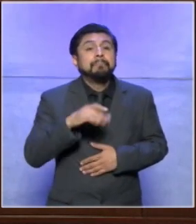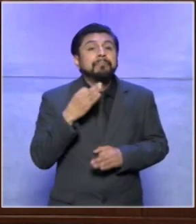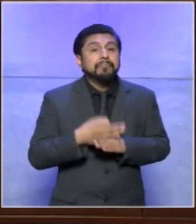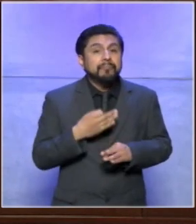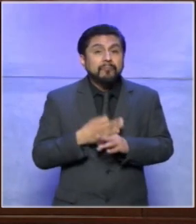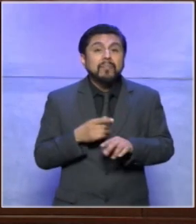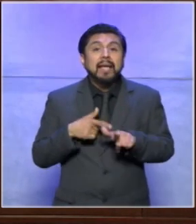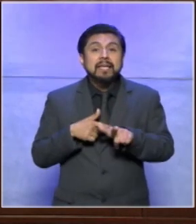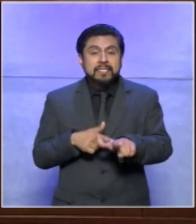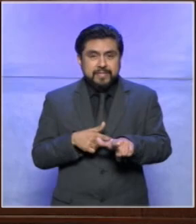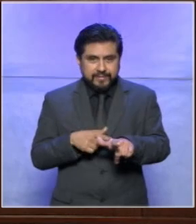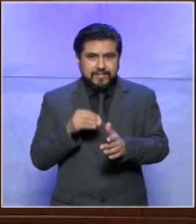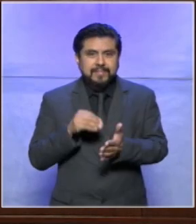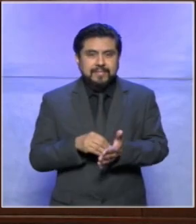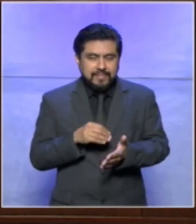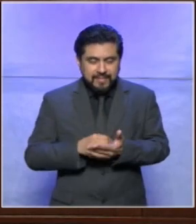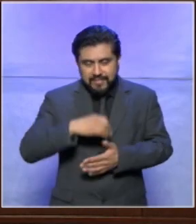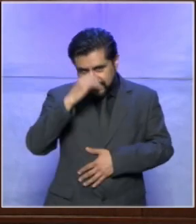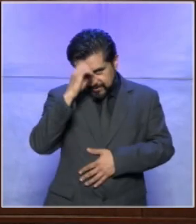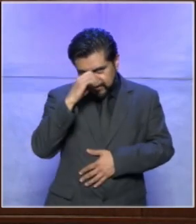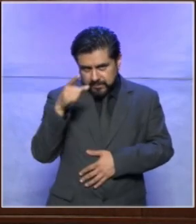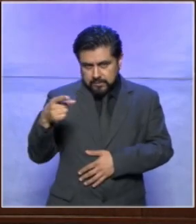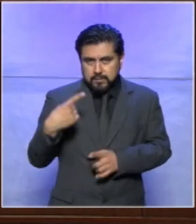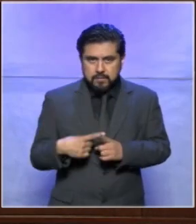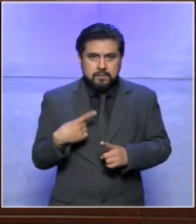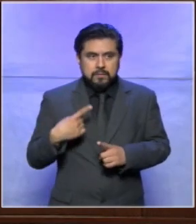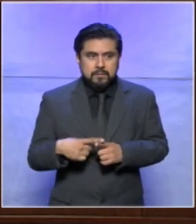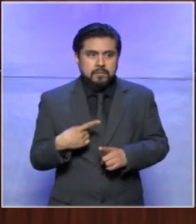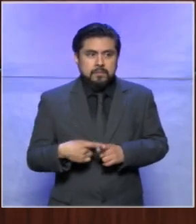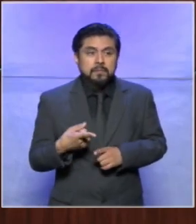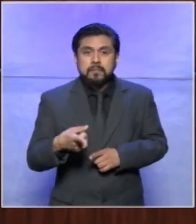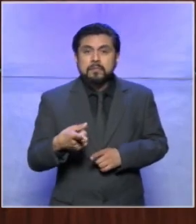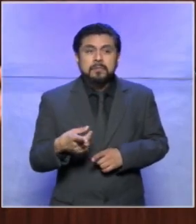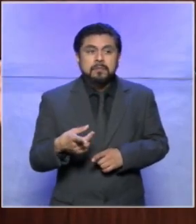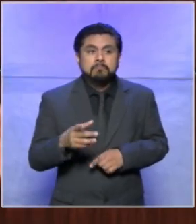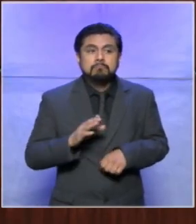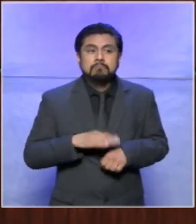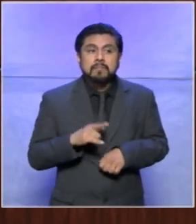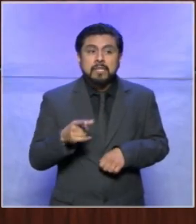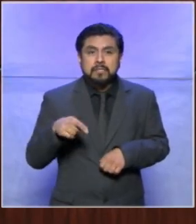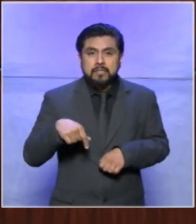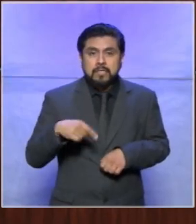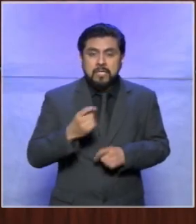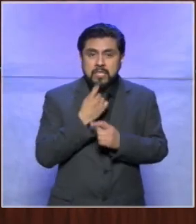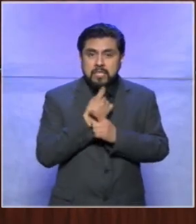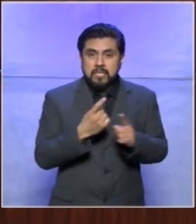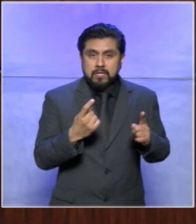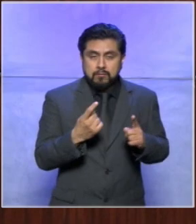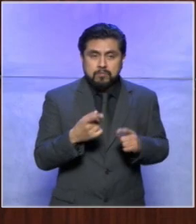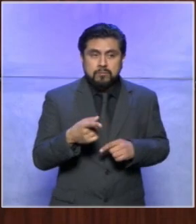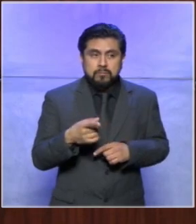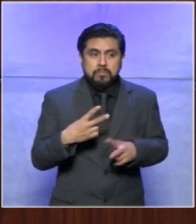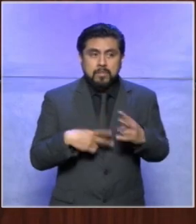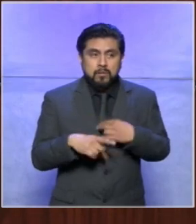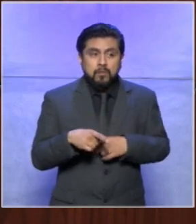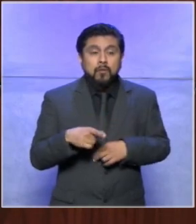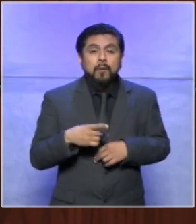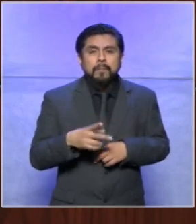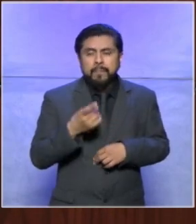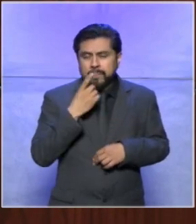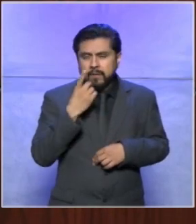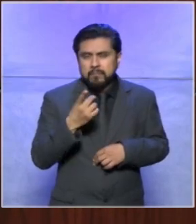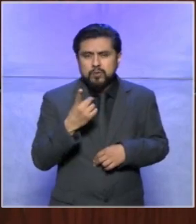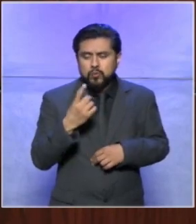continuamos con las opiniones de quienes forman parte de este tribunal electoral infantil dos mil veintitrés que como